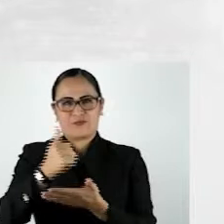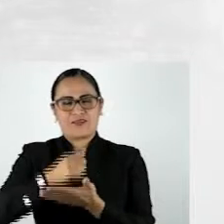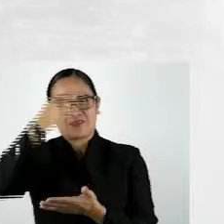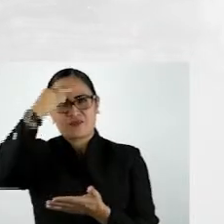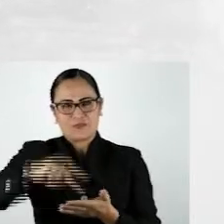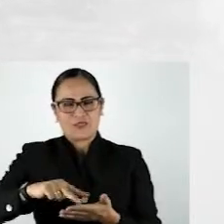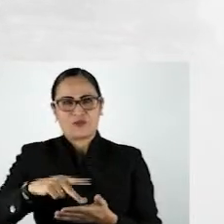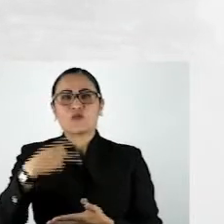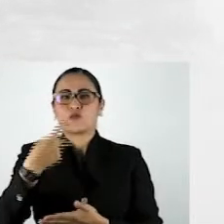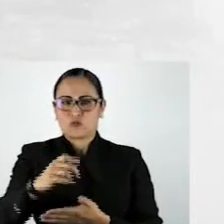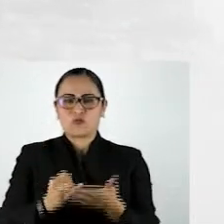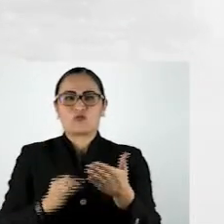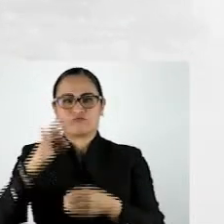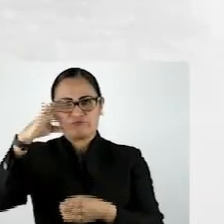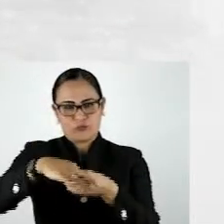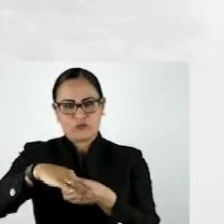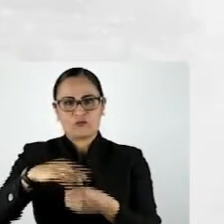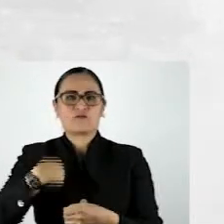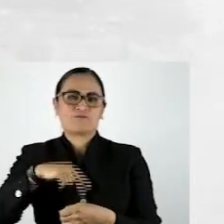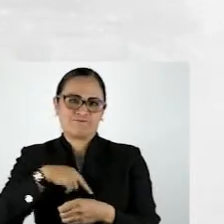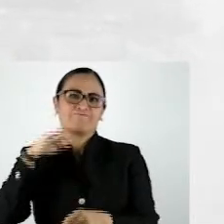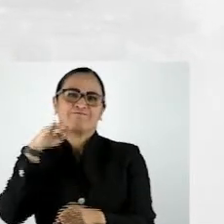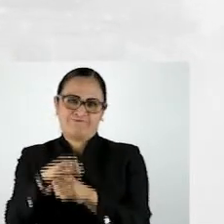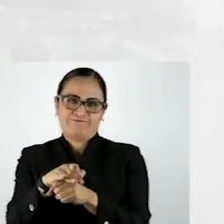garantizando justicia en tu elección.